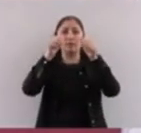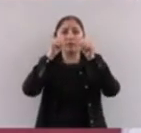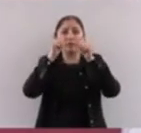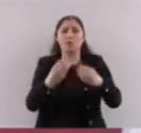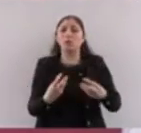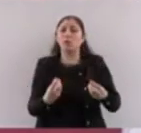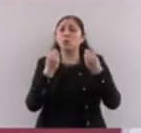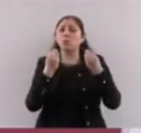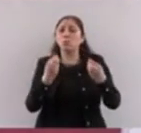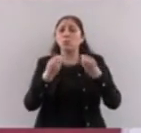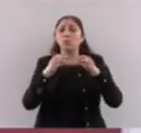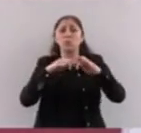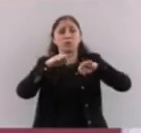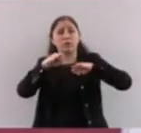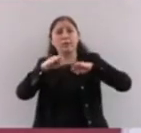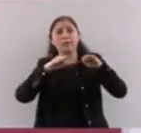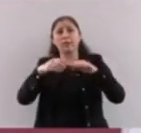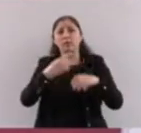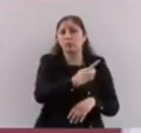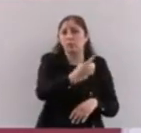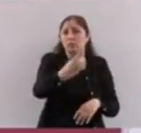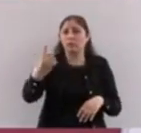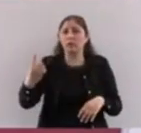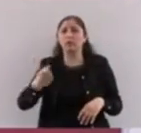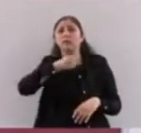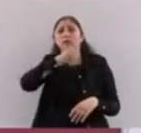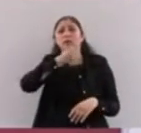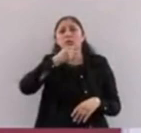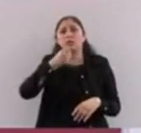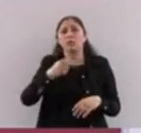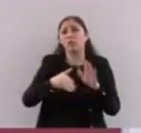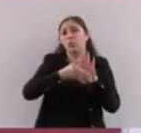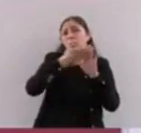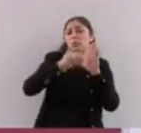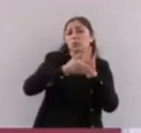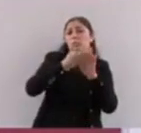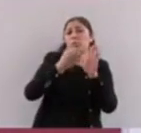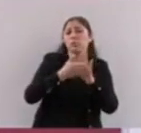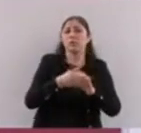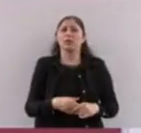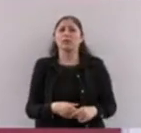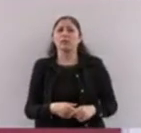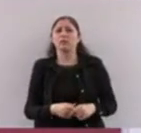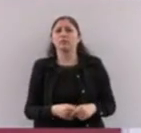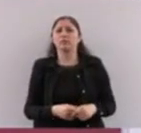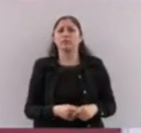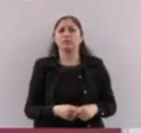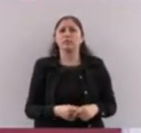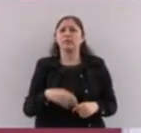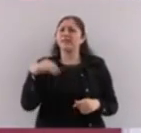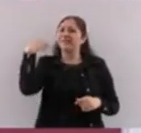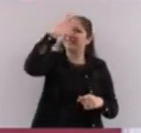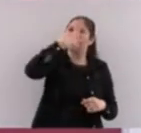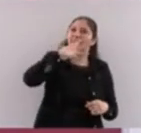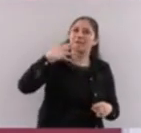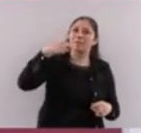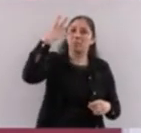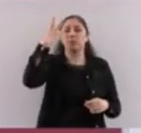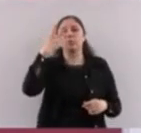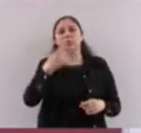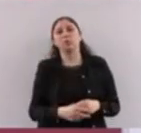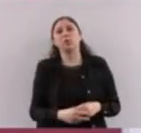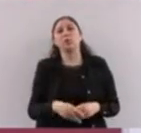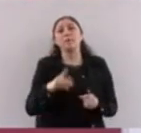mucho para construir el país que hoy tenemos. Porque la patria que tenemos, este hermoso país, lo han